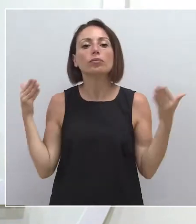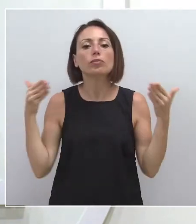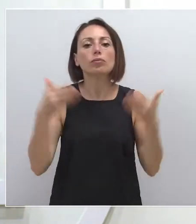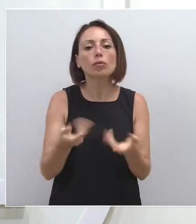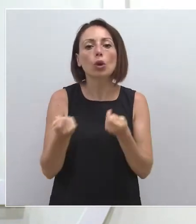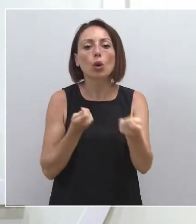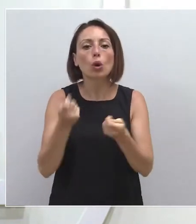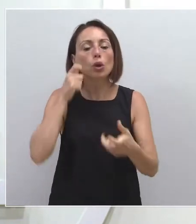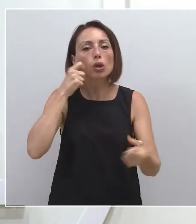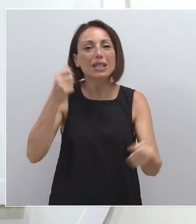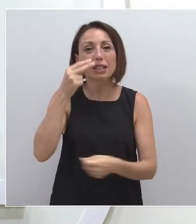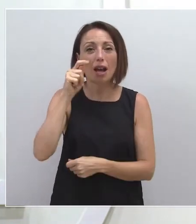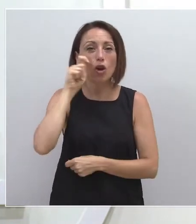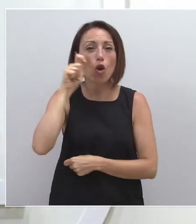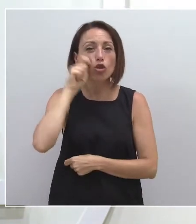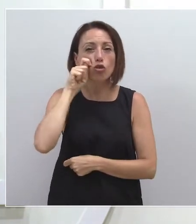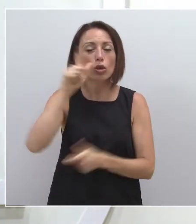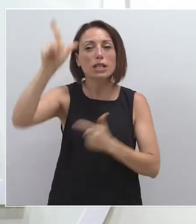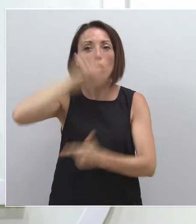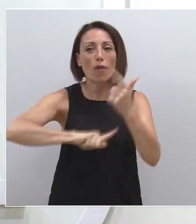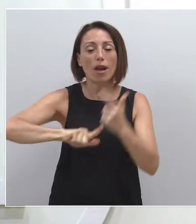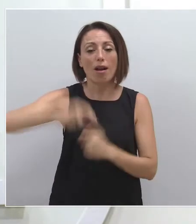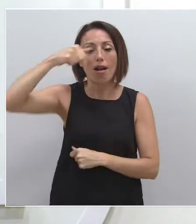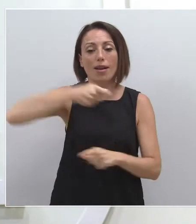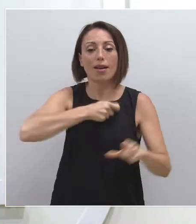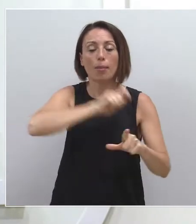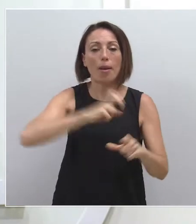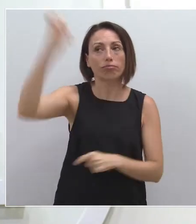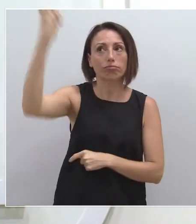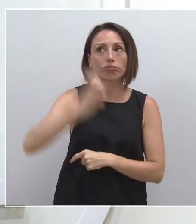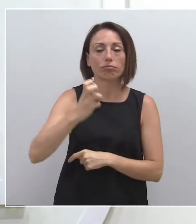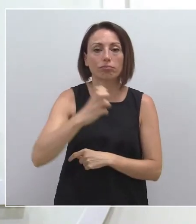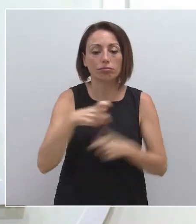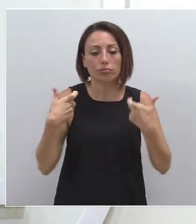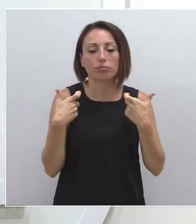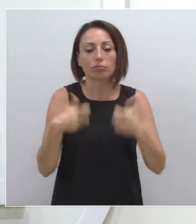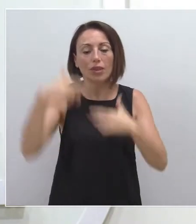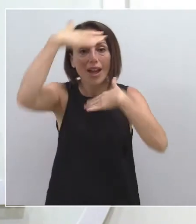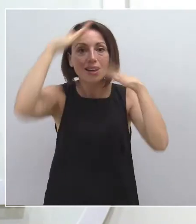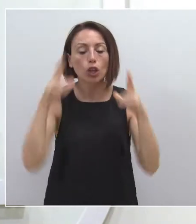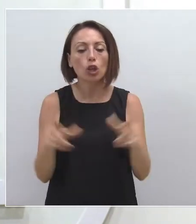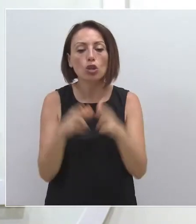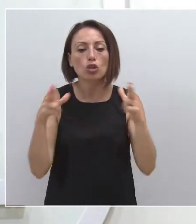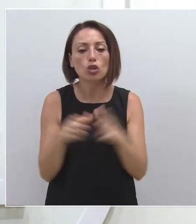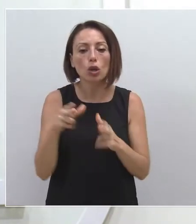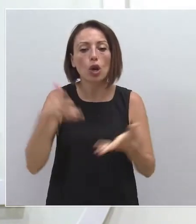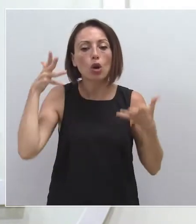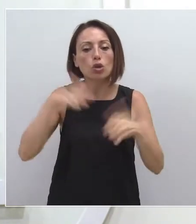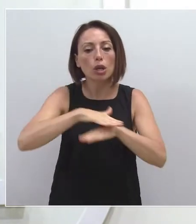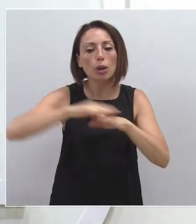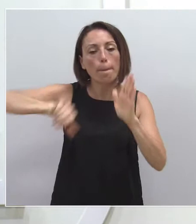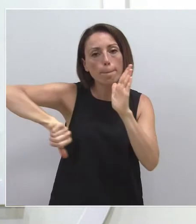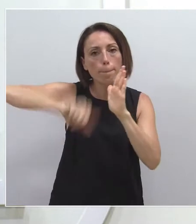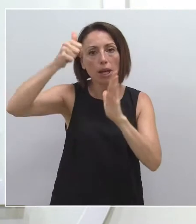control sanitario de los turistas que viajan a nuestro país. Dentro del área de atención social, el Consejo de Gobierno